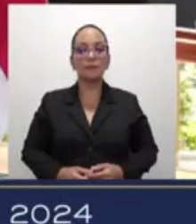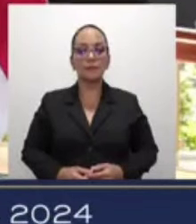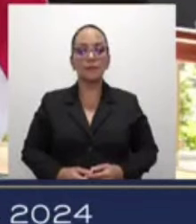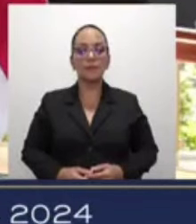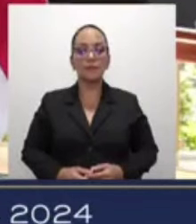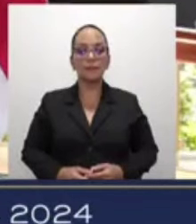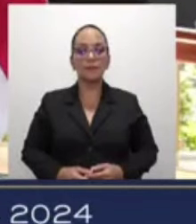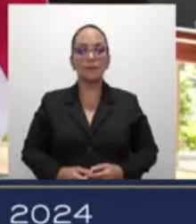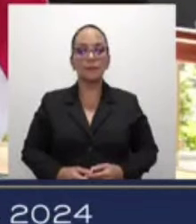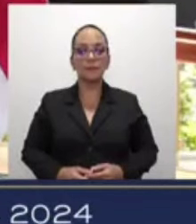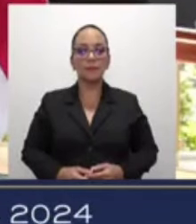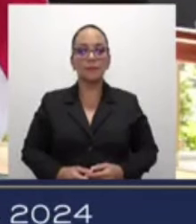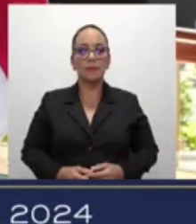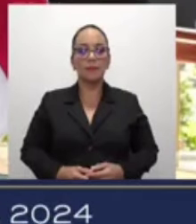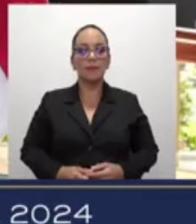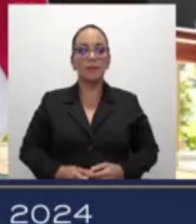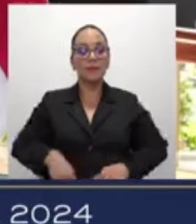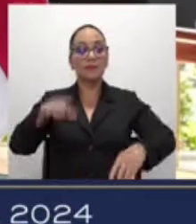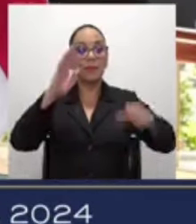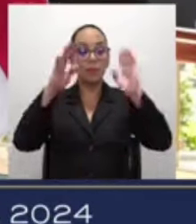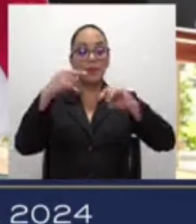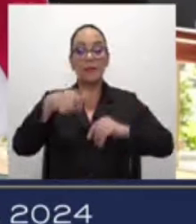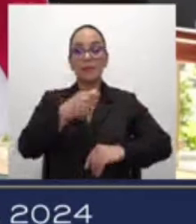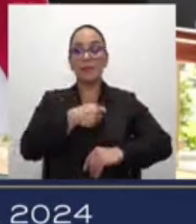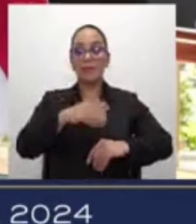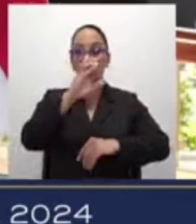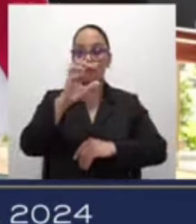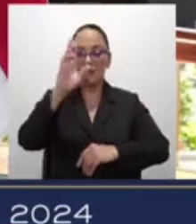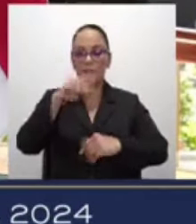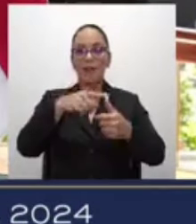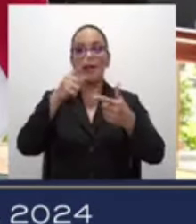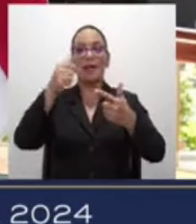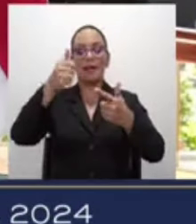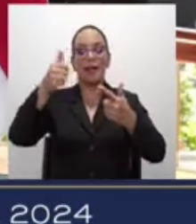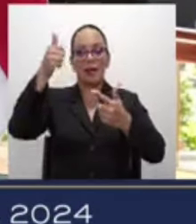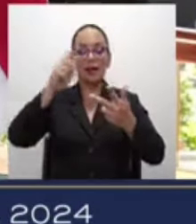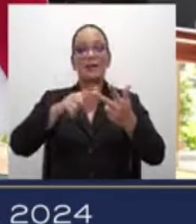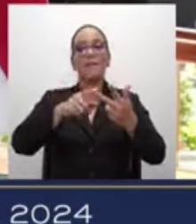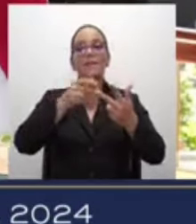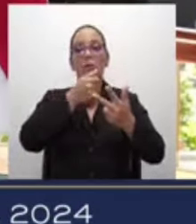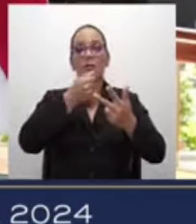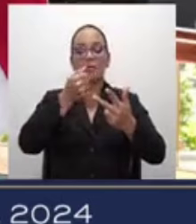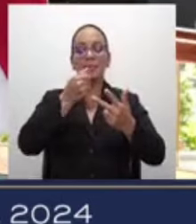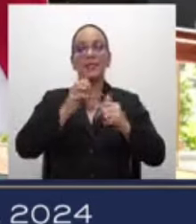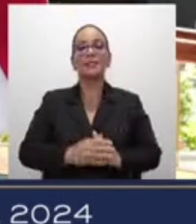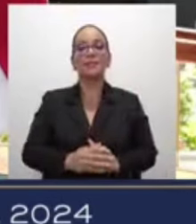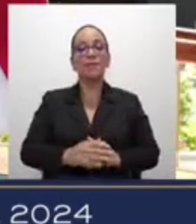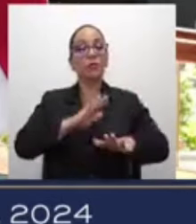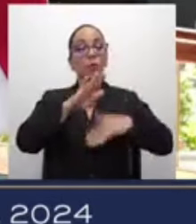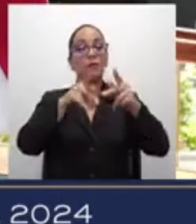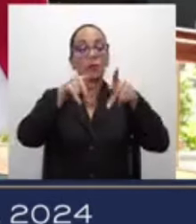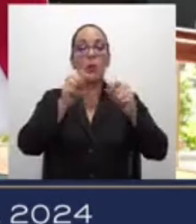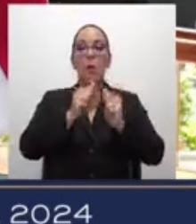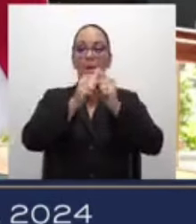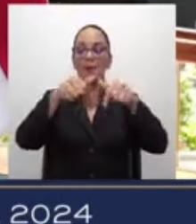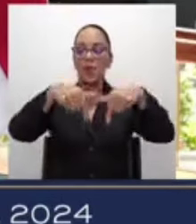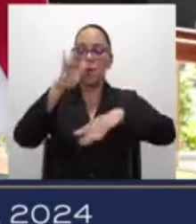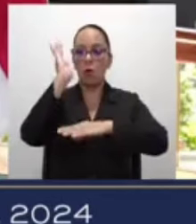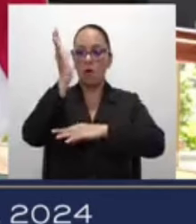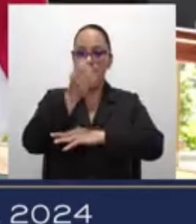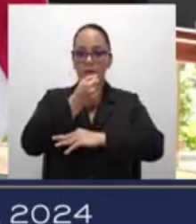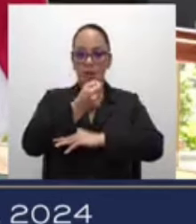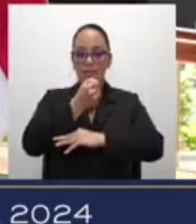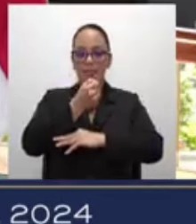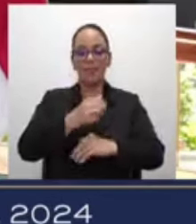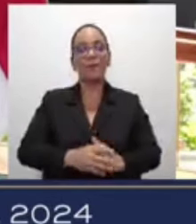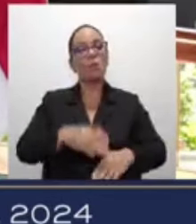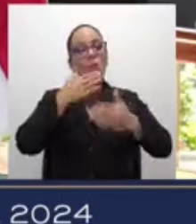Gracias al presidente de la República, jerarcas, ciudadanos y medios de comunicación que nos acompañan en esta conferencia de